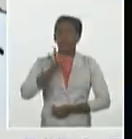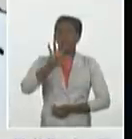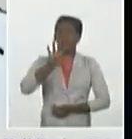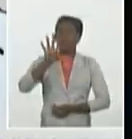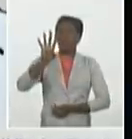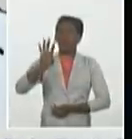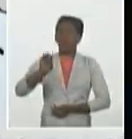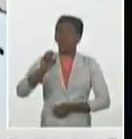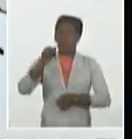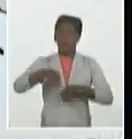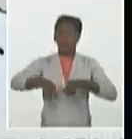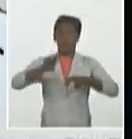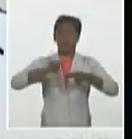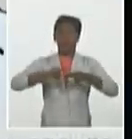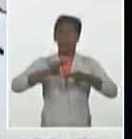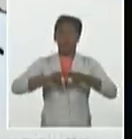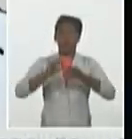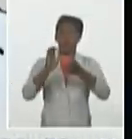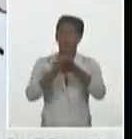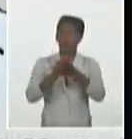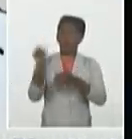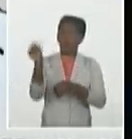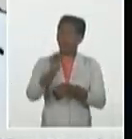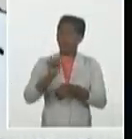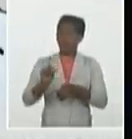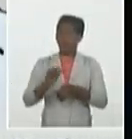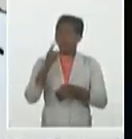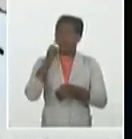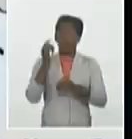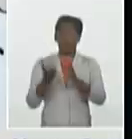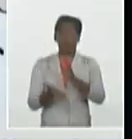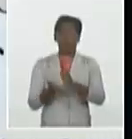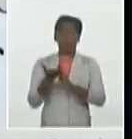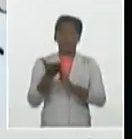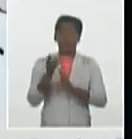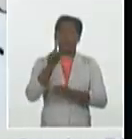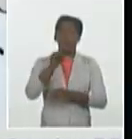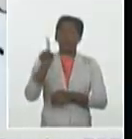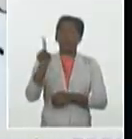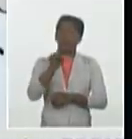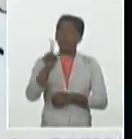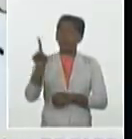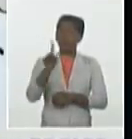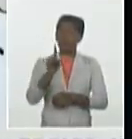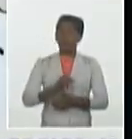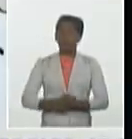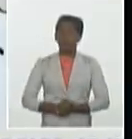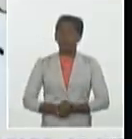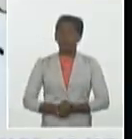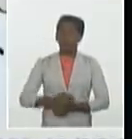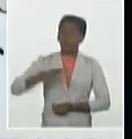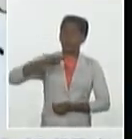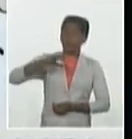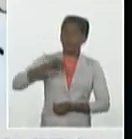Mayaveque una cifra muy elevada 111 Pinal de Río 62